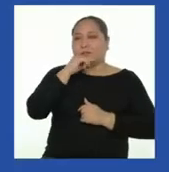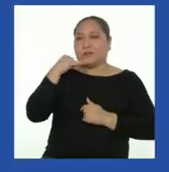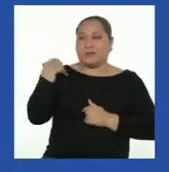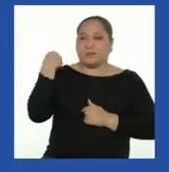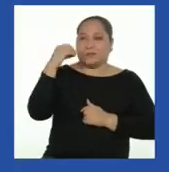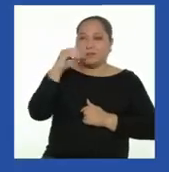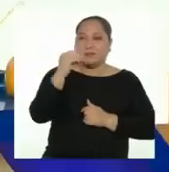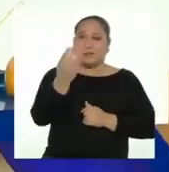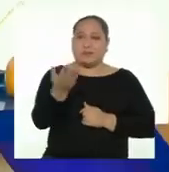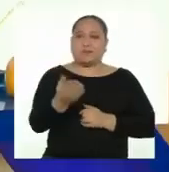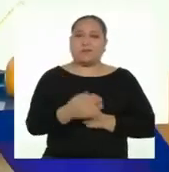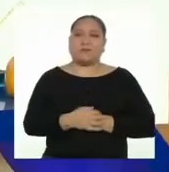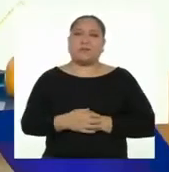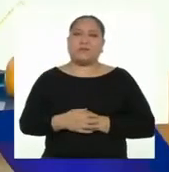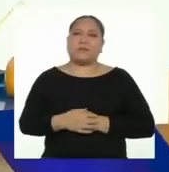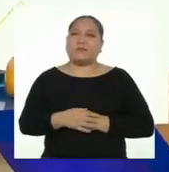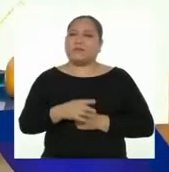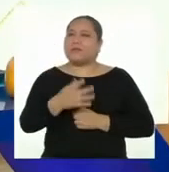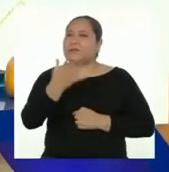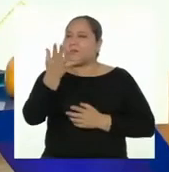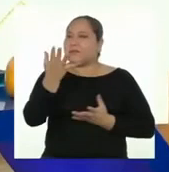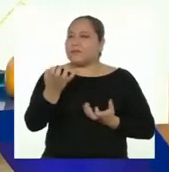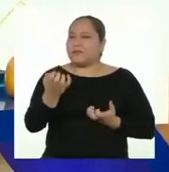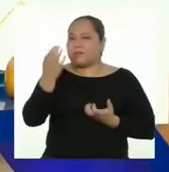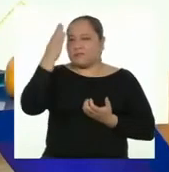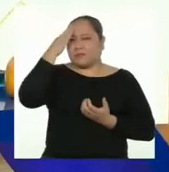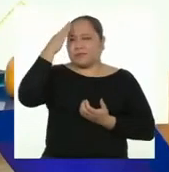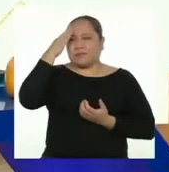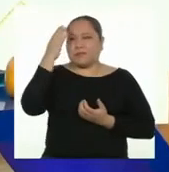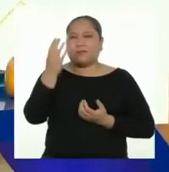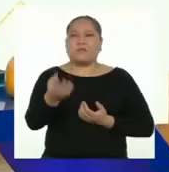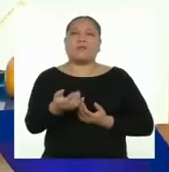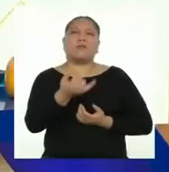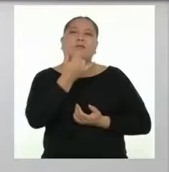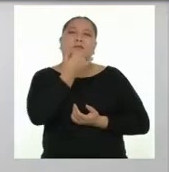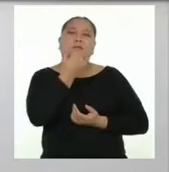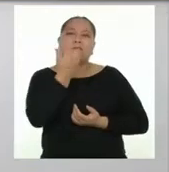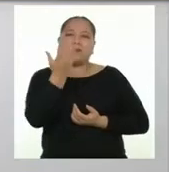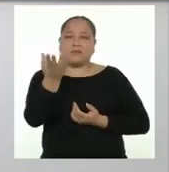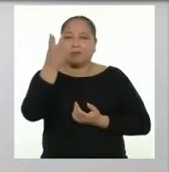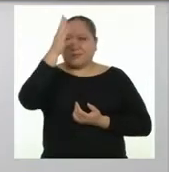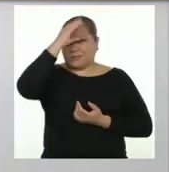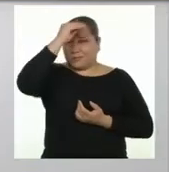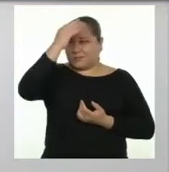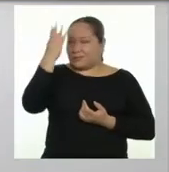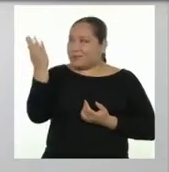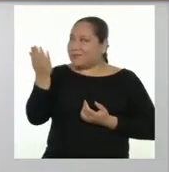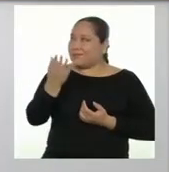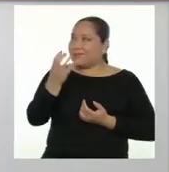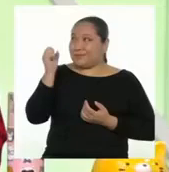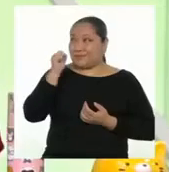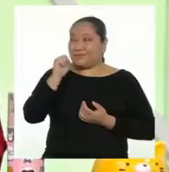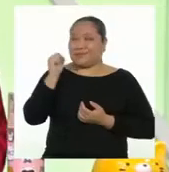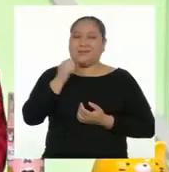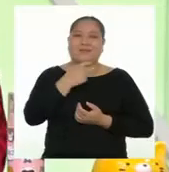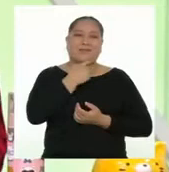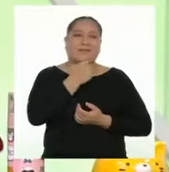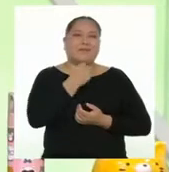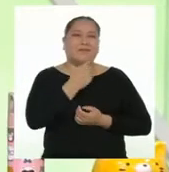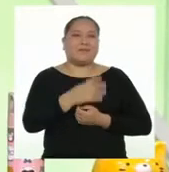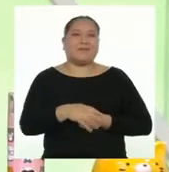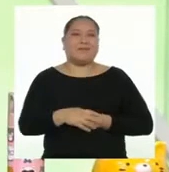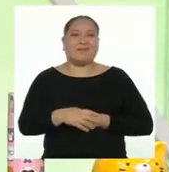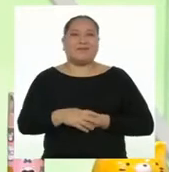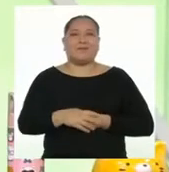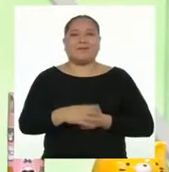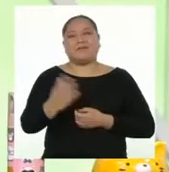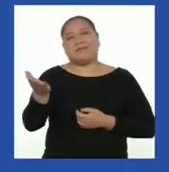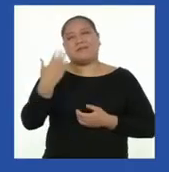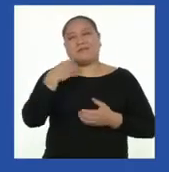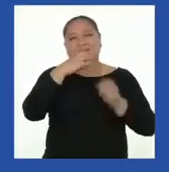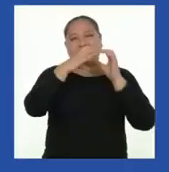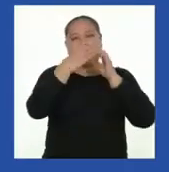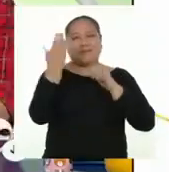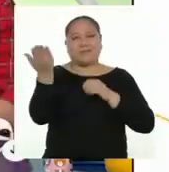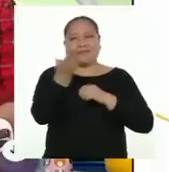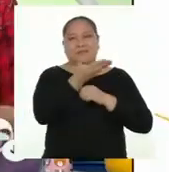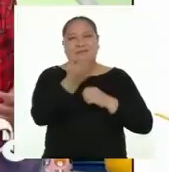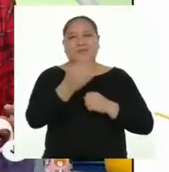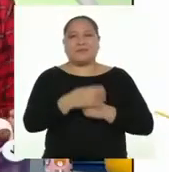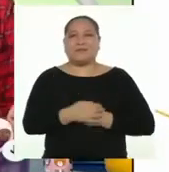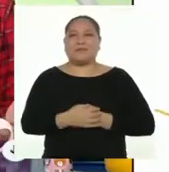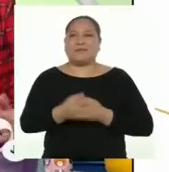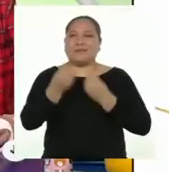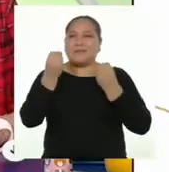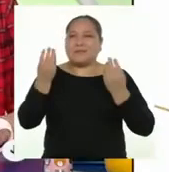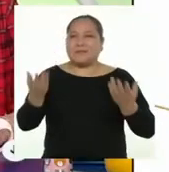los adolescentes. ¿Le gustaría saber cómo les fue a las chicas y los chicos? Me encantaría, Yanira. ¡Genial! Vamos a hablar con ellos.